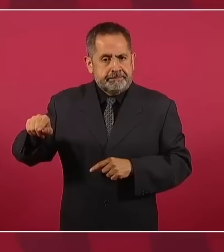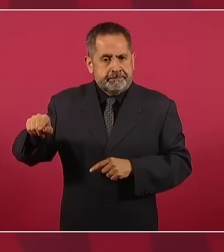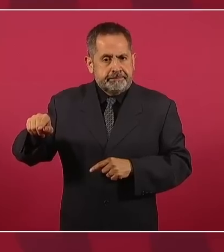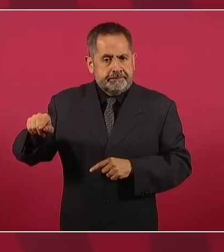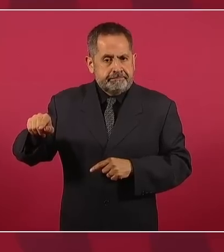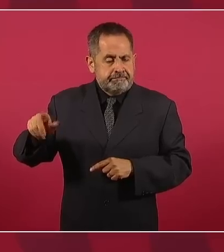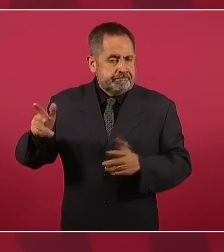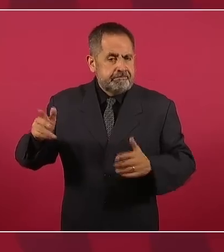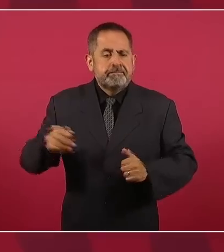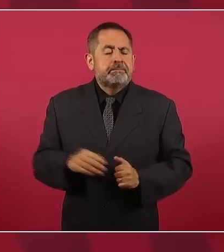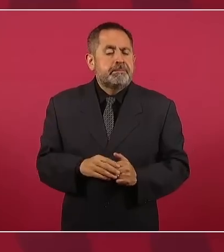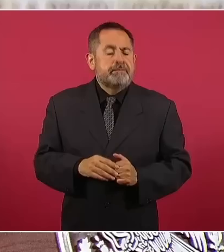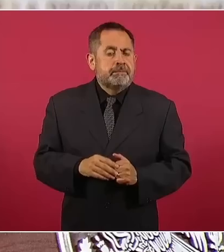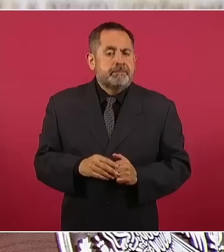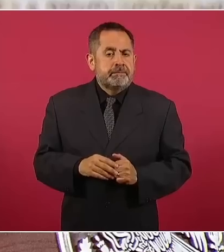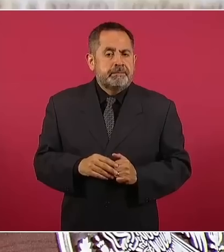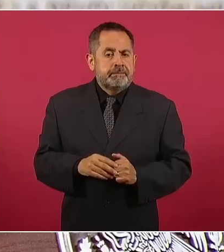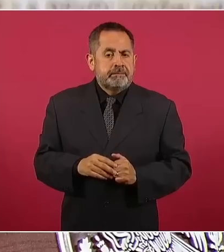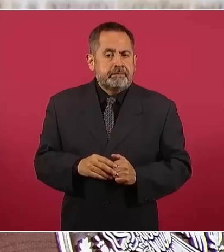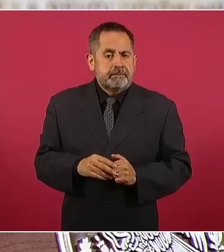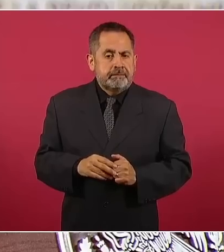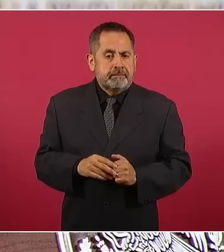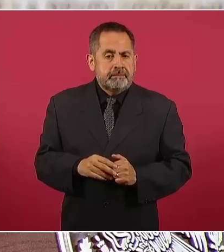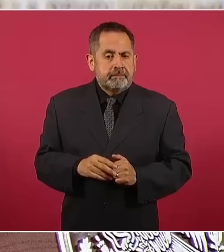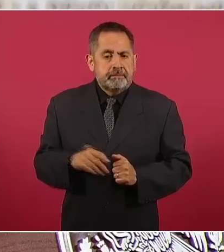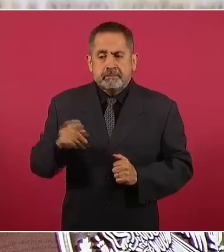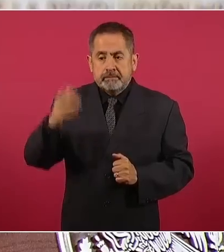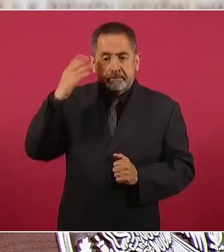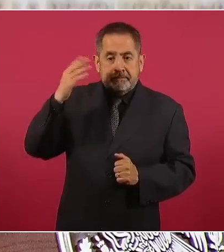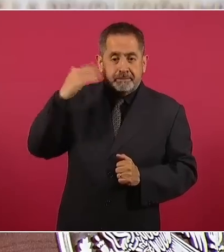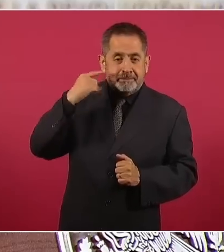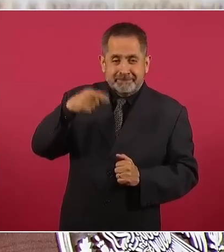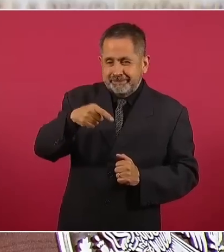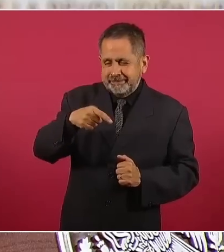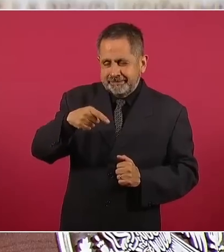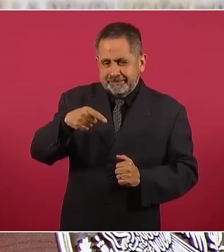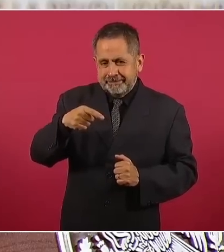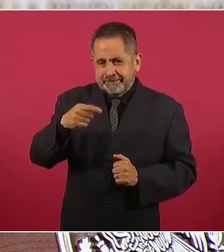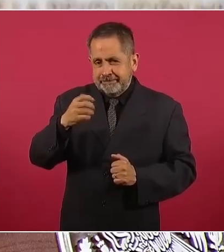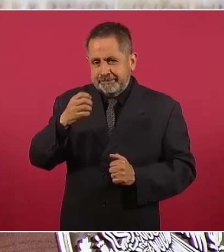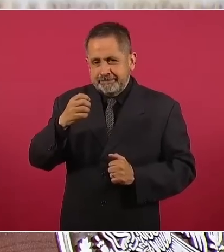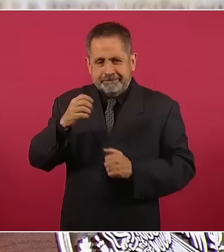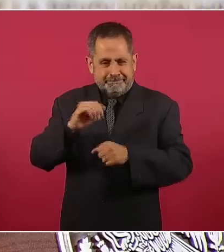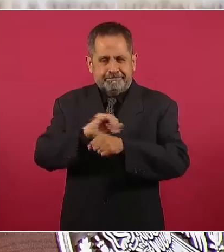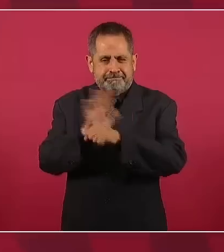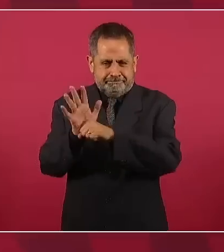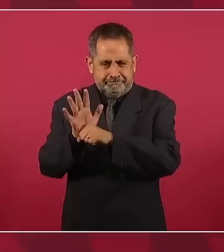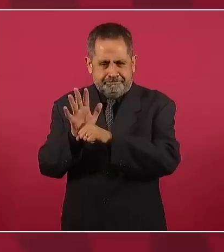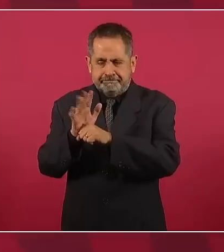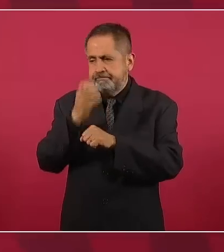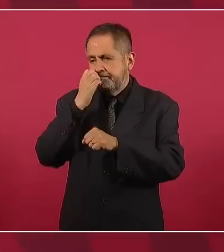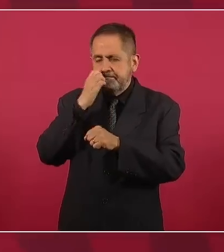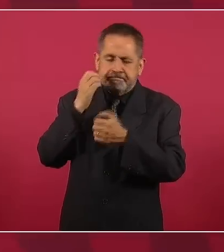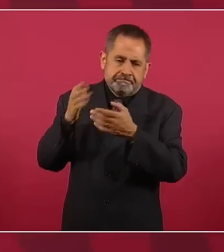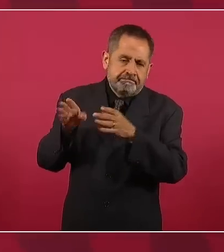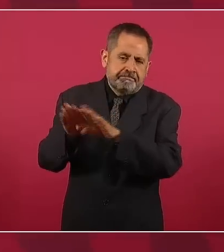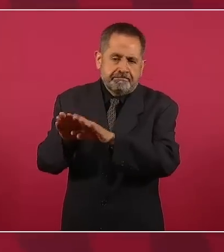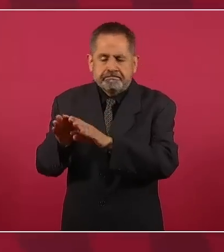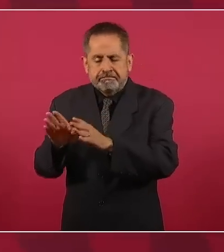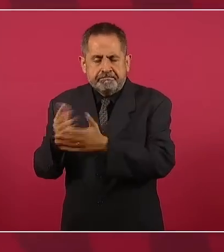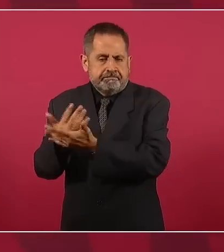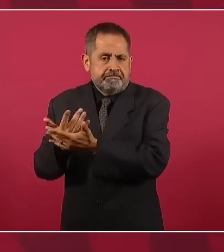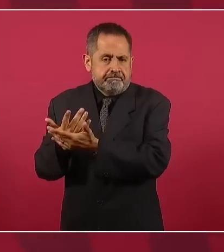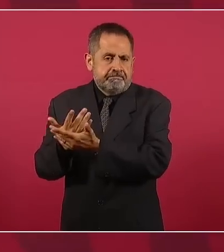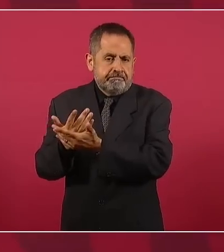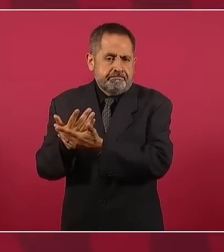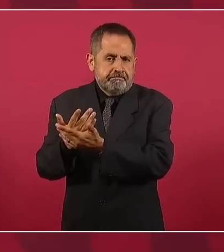no se tenían cerradas las escuelas por la pandemia o